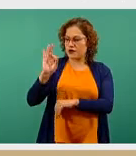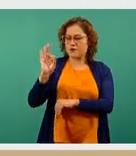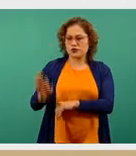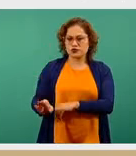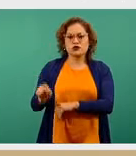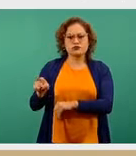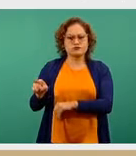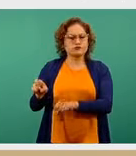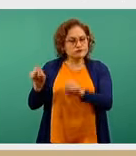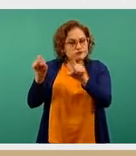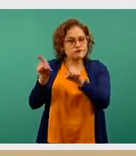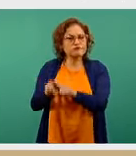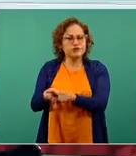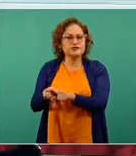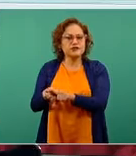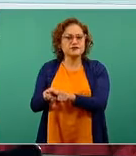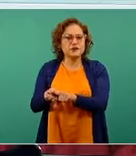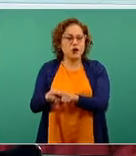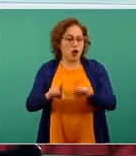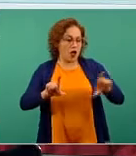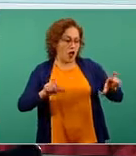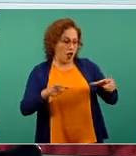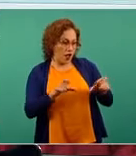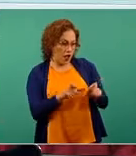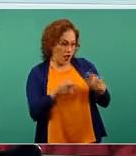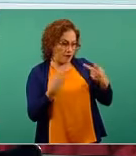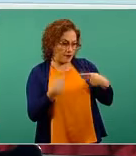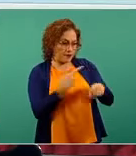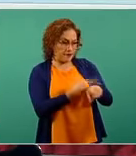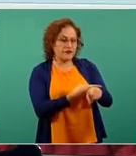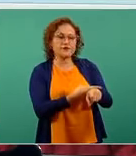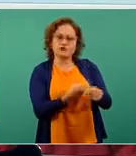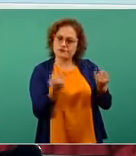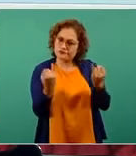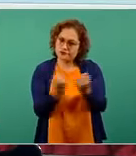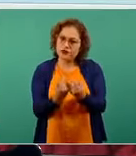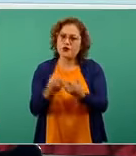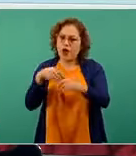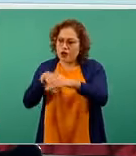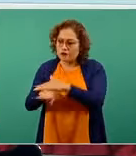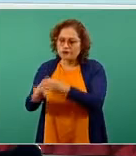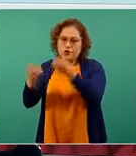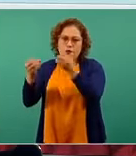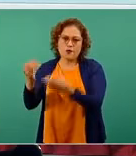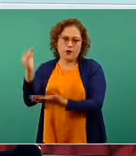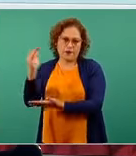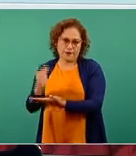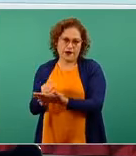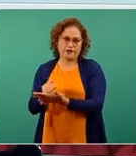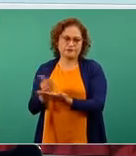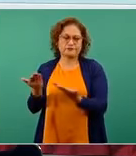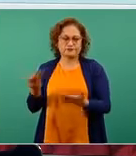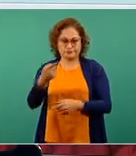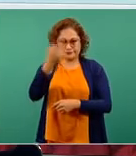congruente con la disminución de la actividad epidémica. Más de 26 mil camas